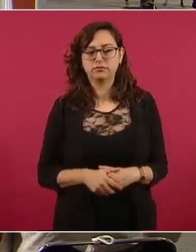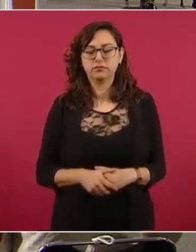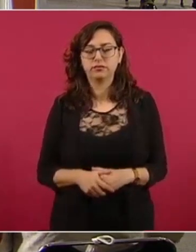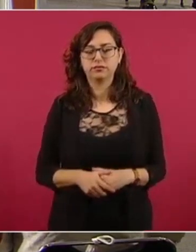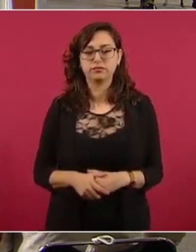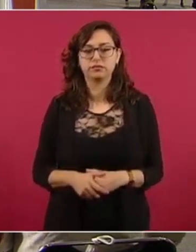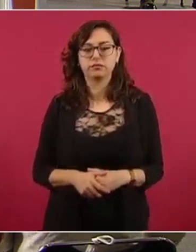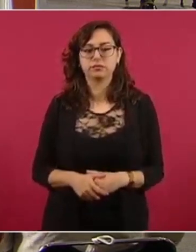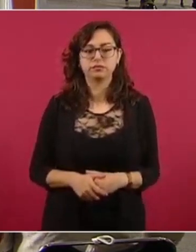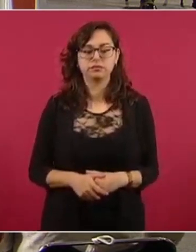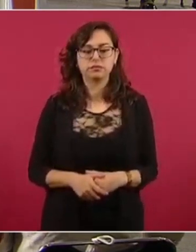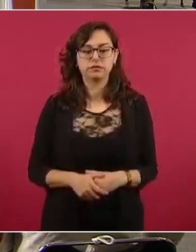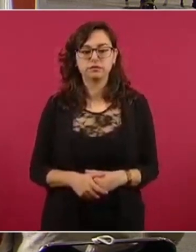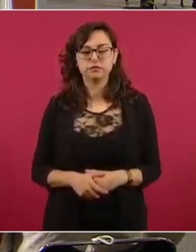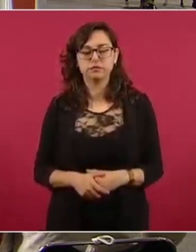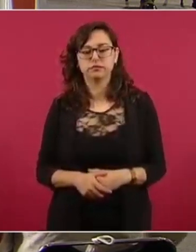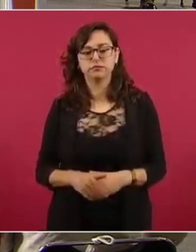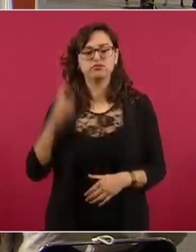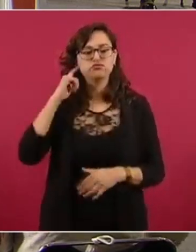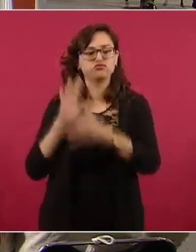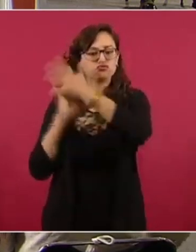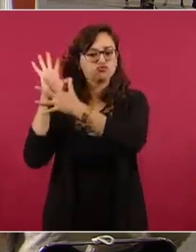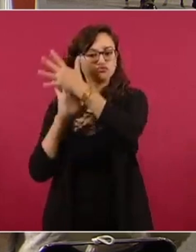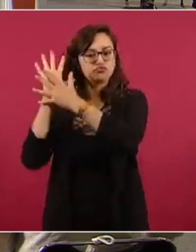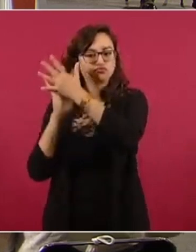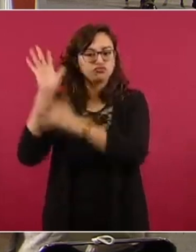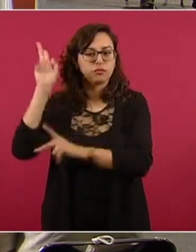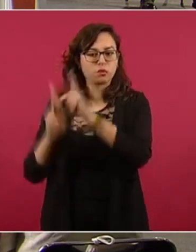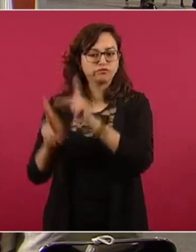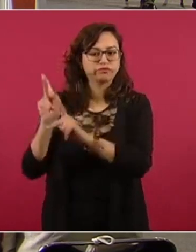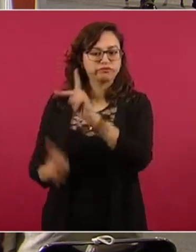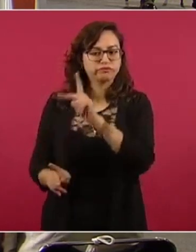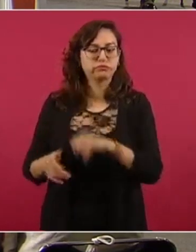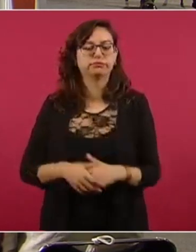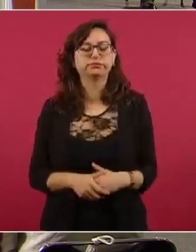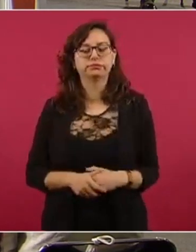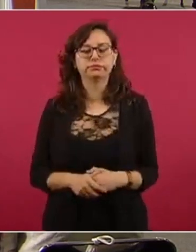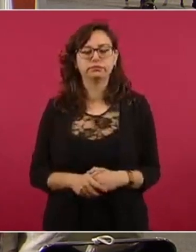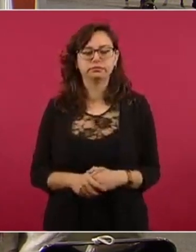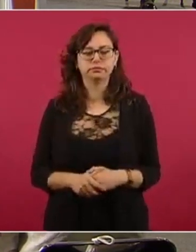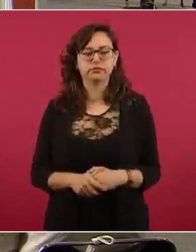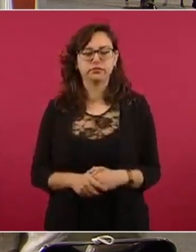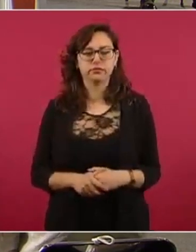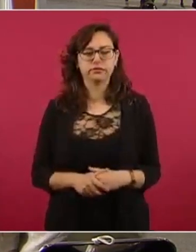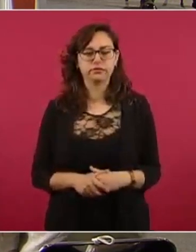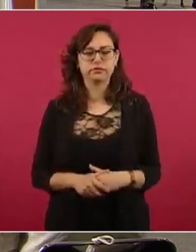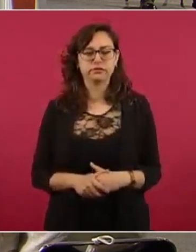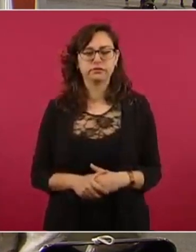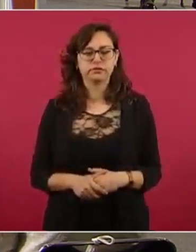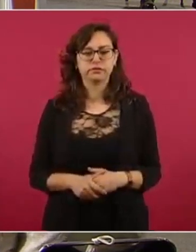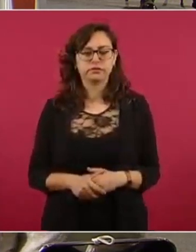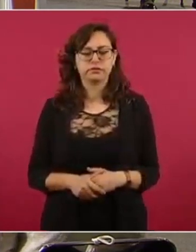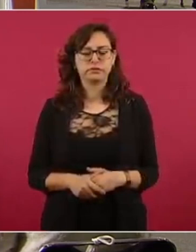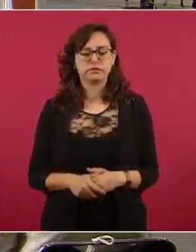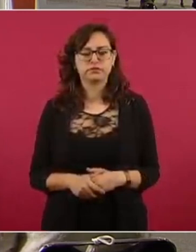Los daños en infraestructura son también por los